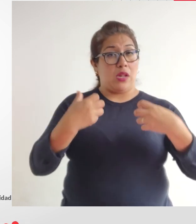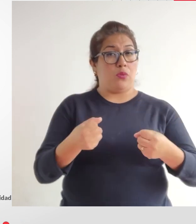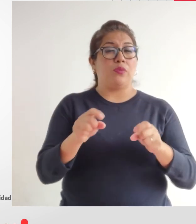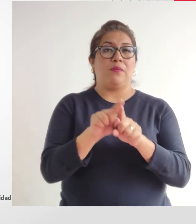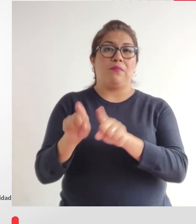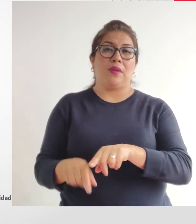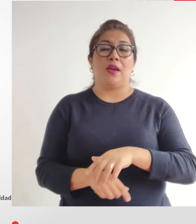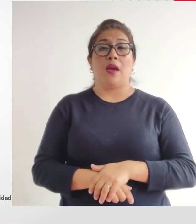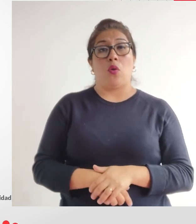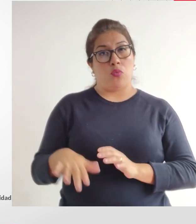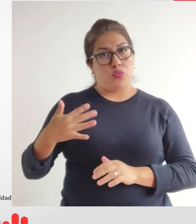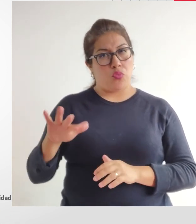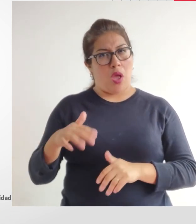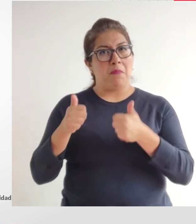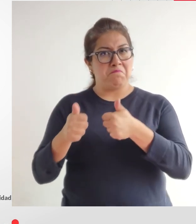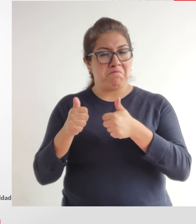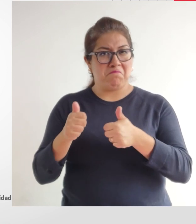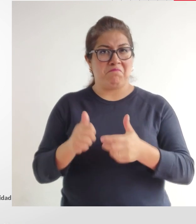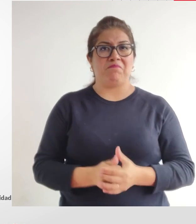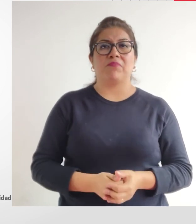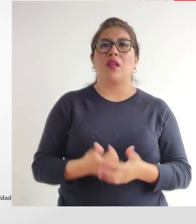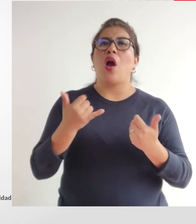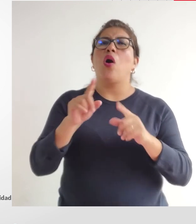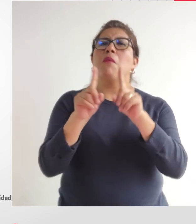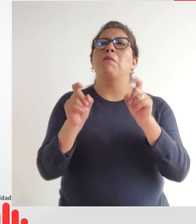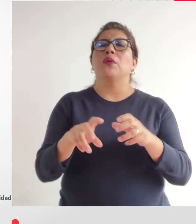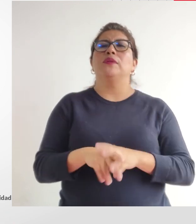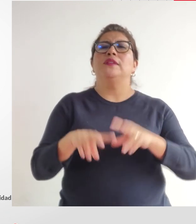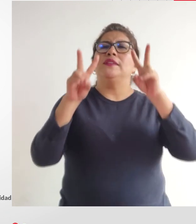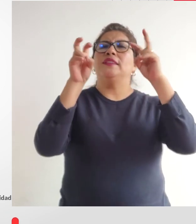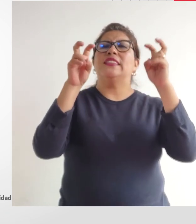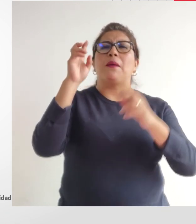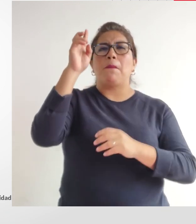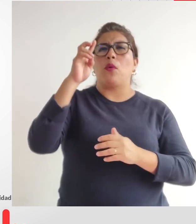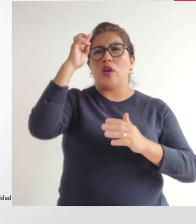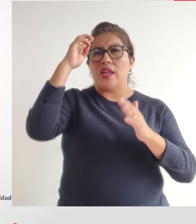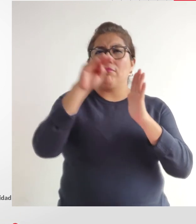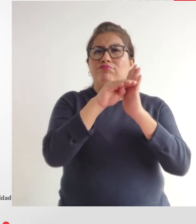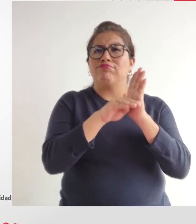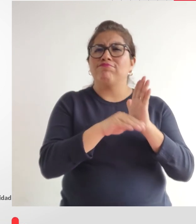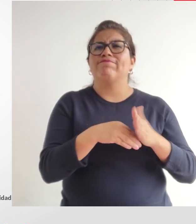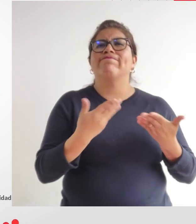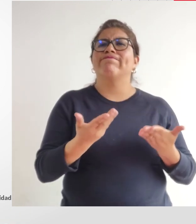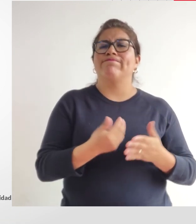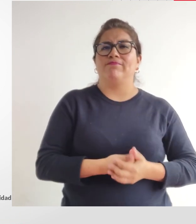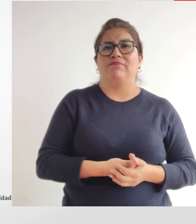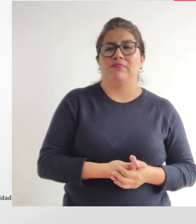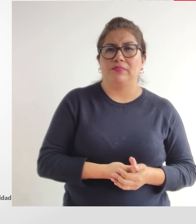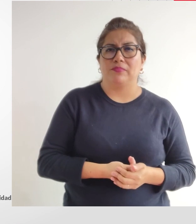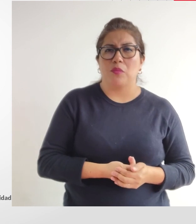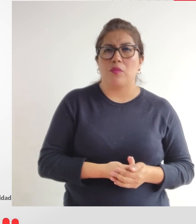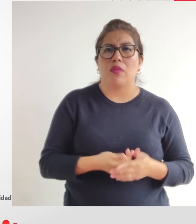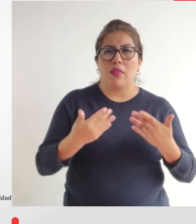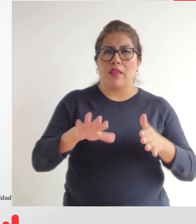también que bueno que bueno y como vamos en el tema de la política la política nacional que